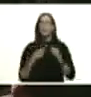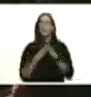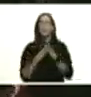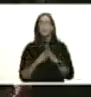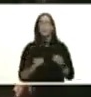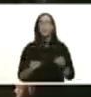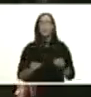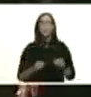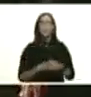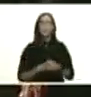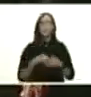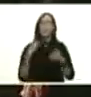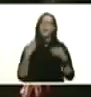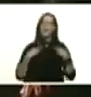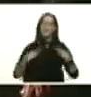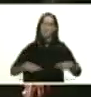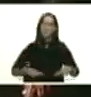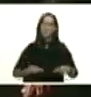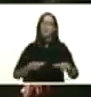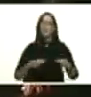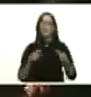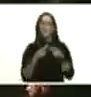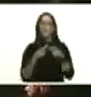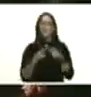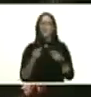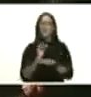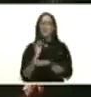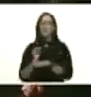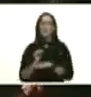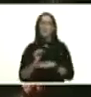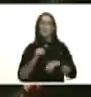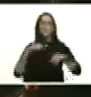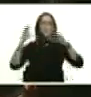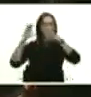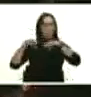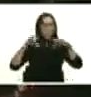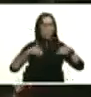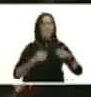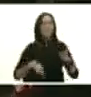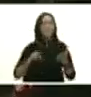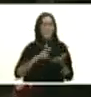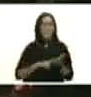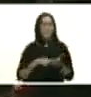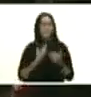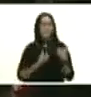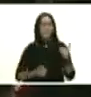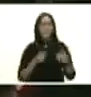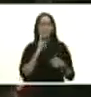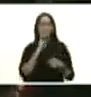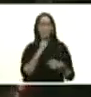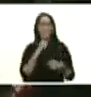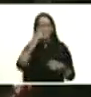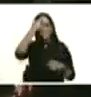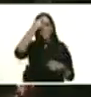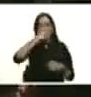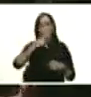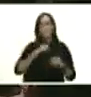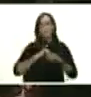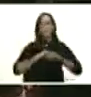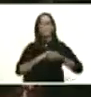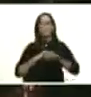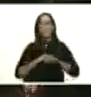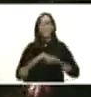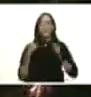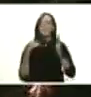llegando el material y equipo para prevenir la época de lluvia le repito presidente en nombre del pueblo de Trujillo mil